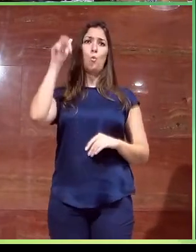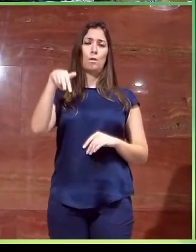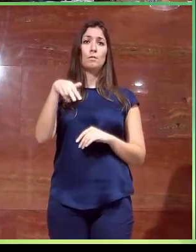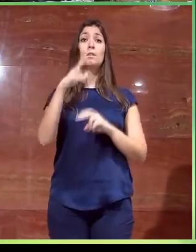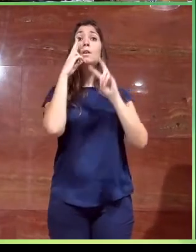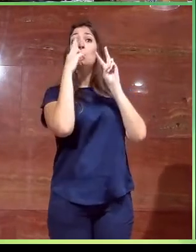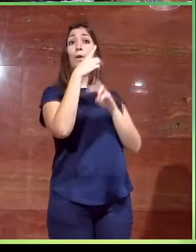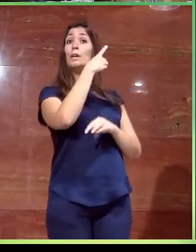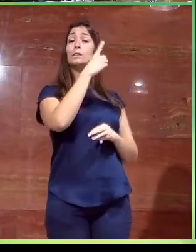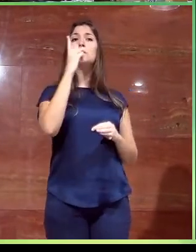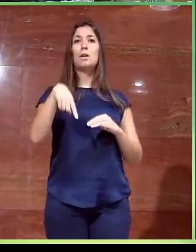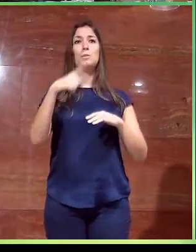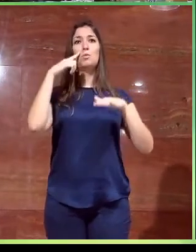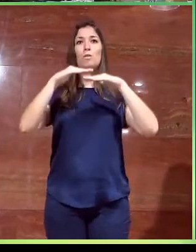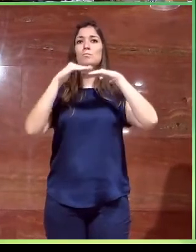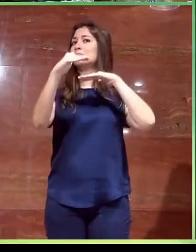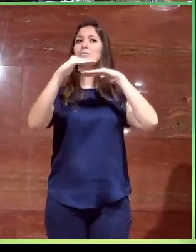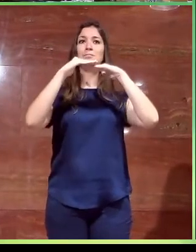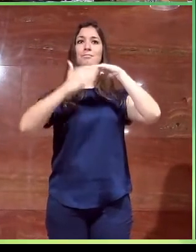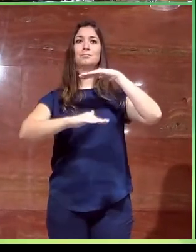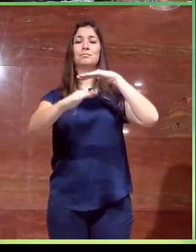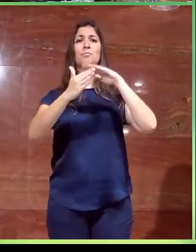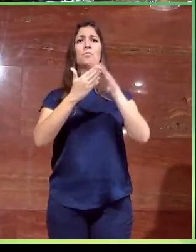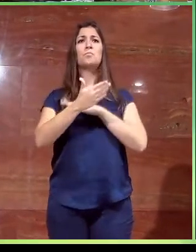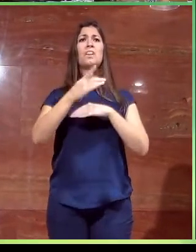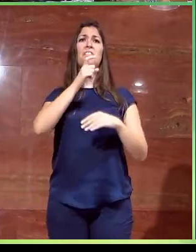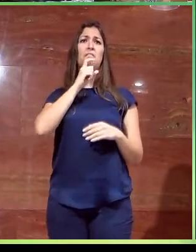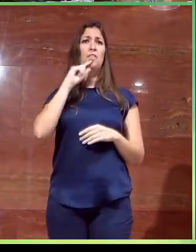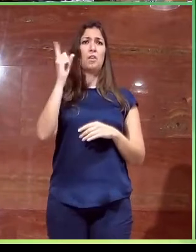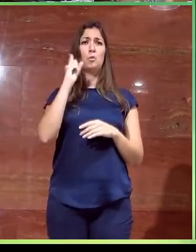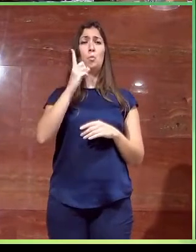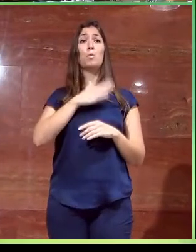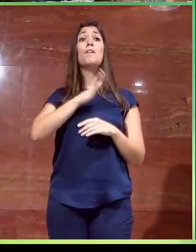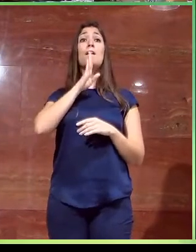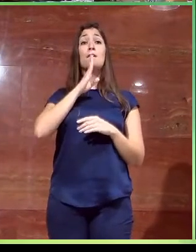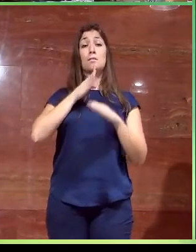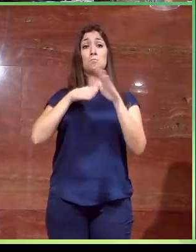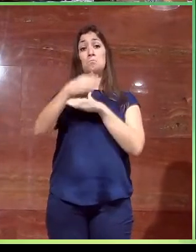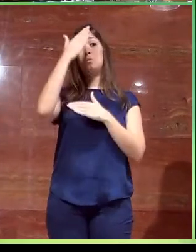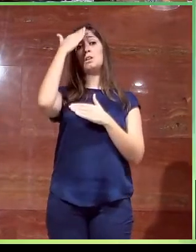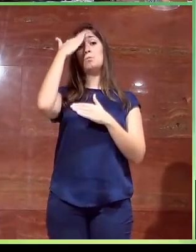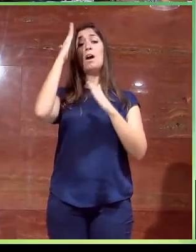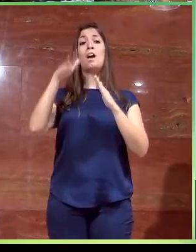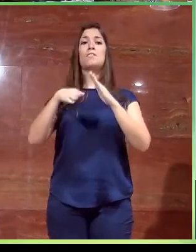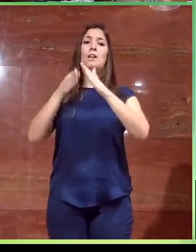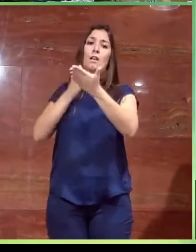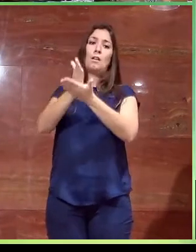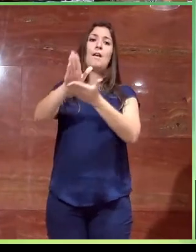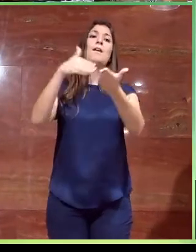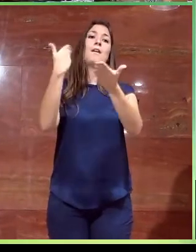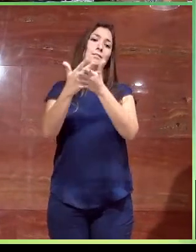veis también tiene un desnivel que no facilita que por ese acceso principal se pueda llegar a este salón de actos.